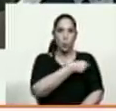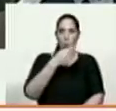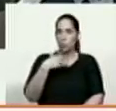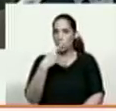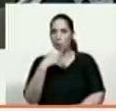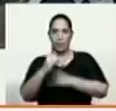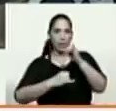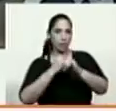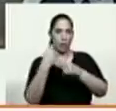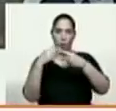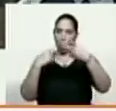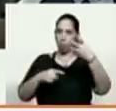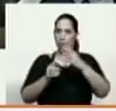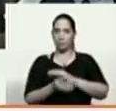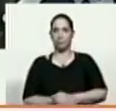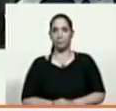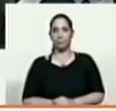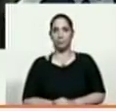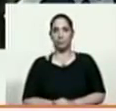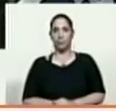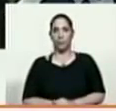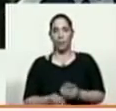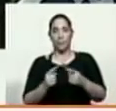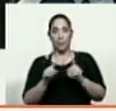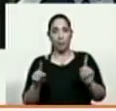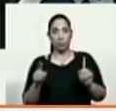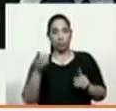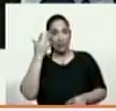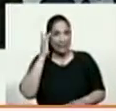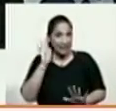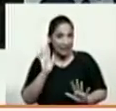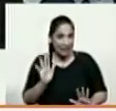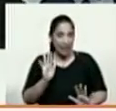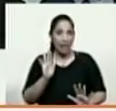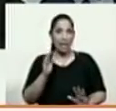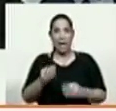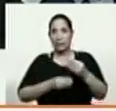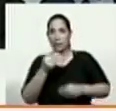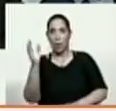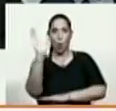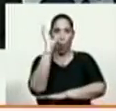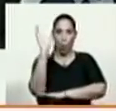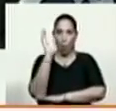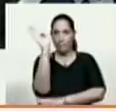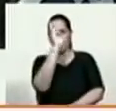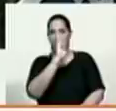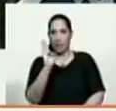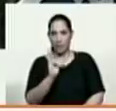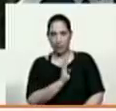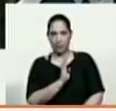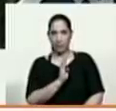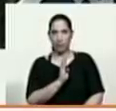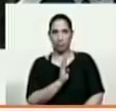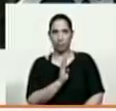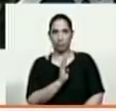otras por lo tanto lo que se pretende desde Colombia Brasil Curacao